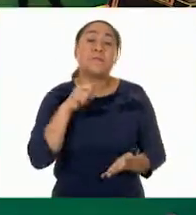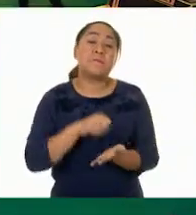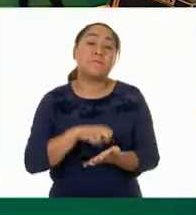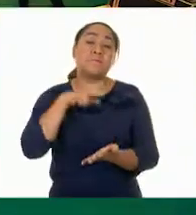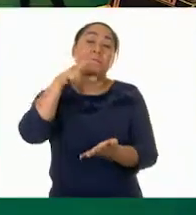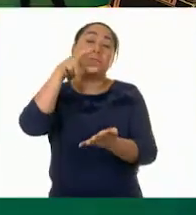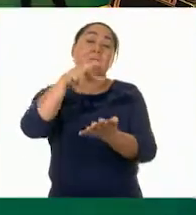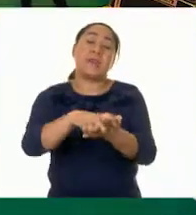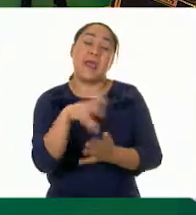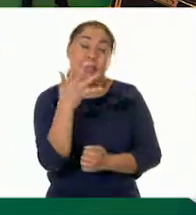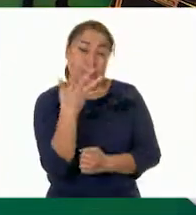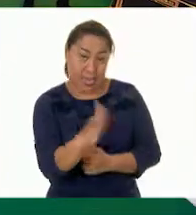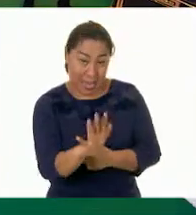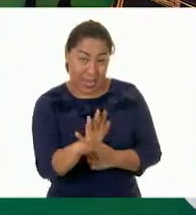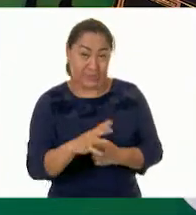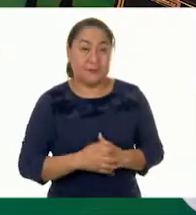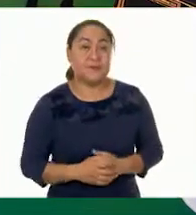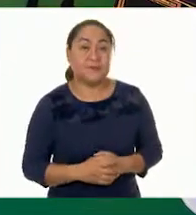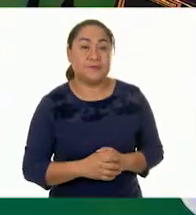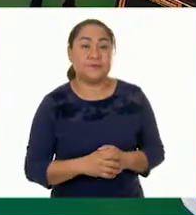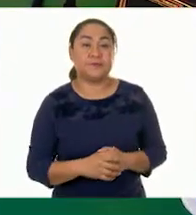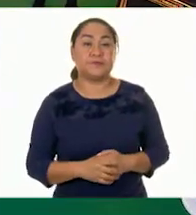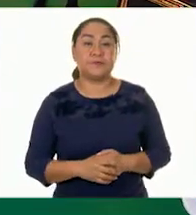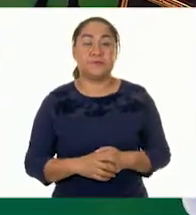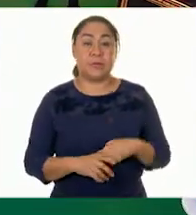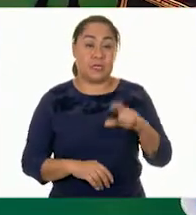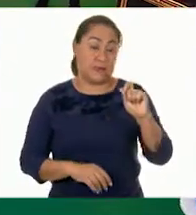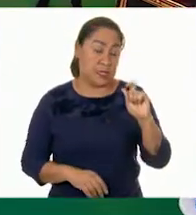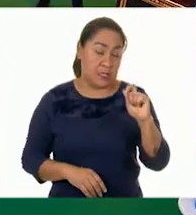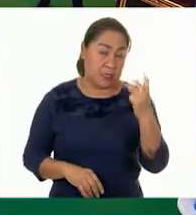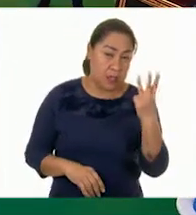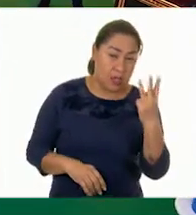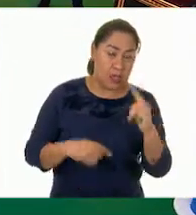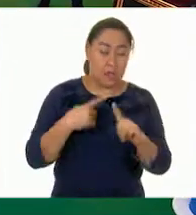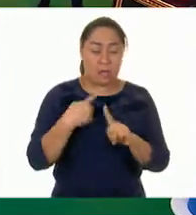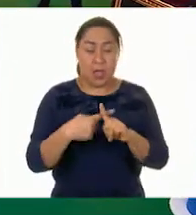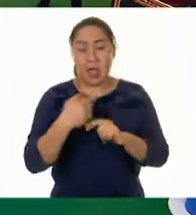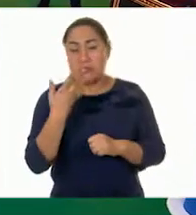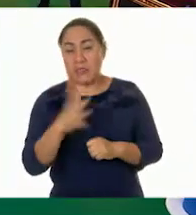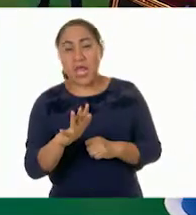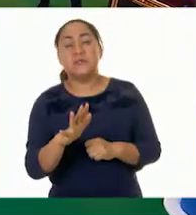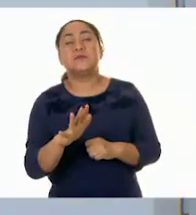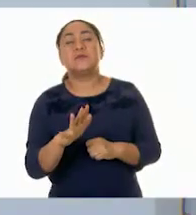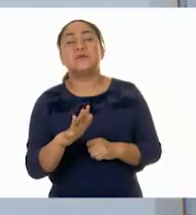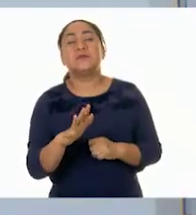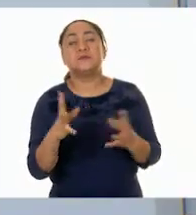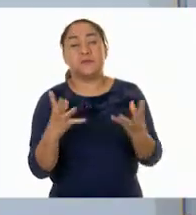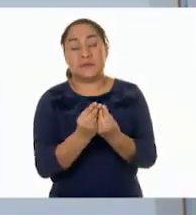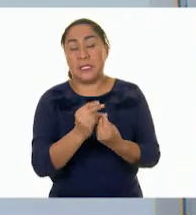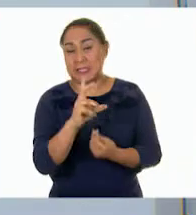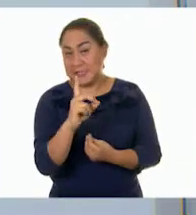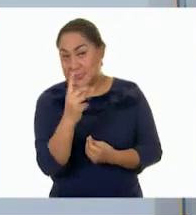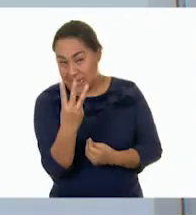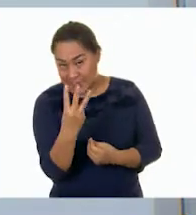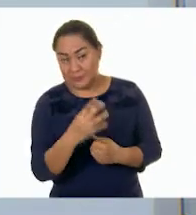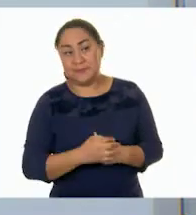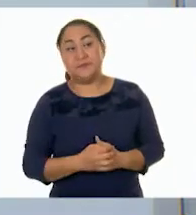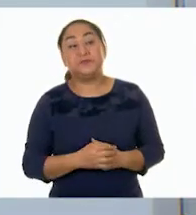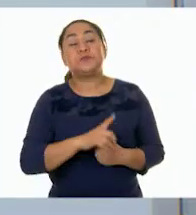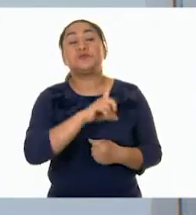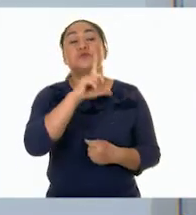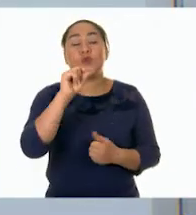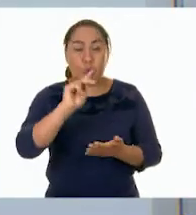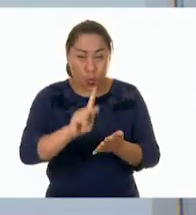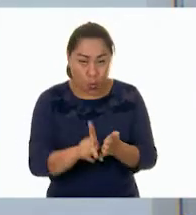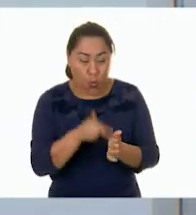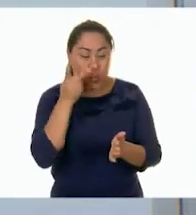veintitrés más diez. Son treinta y tres, ¿correcto? Ajá. Luego de aquí tenemos que dar un